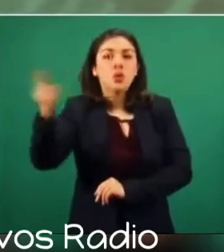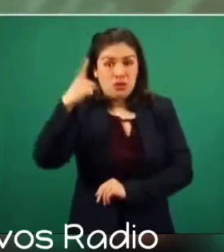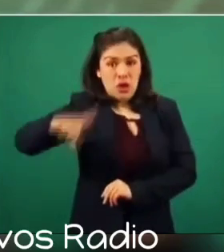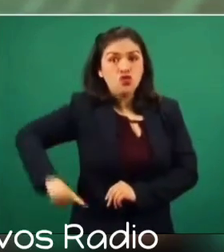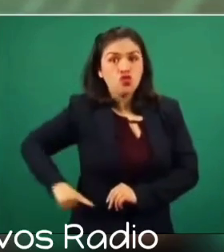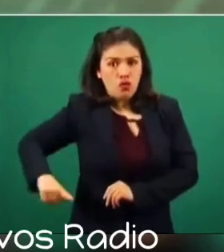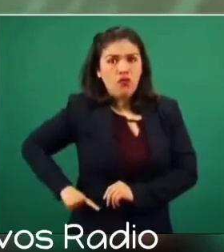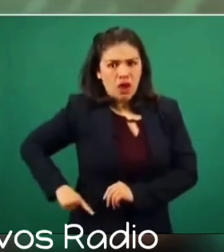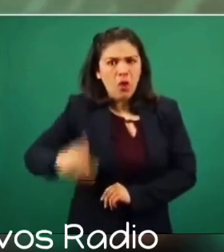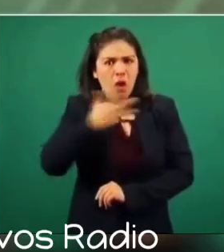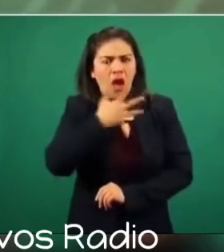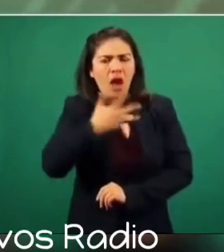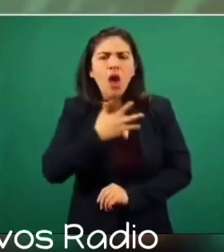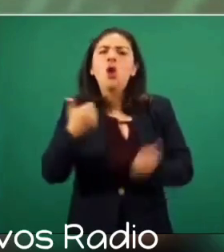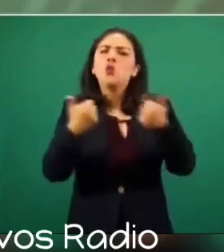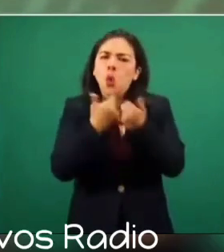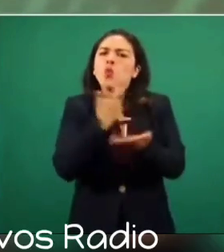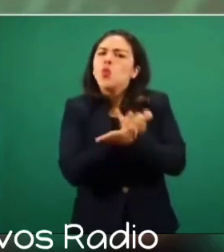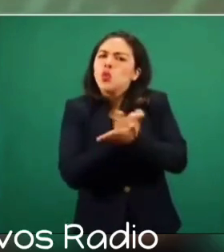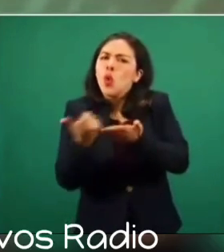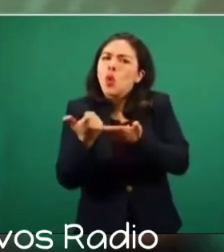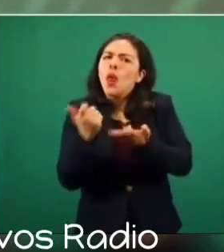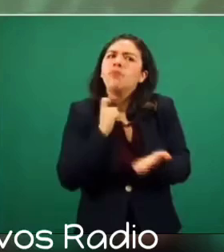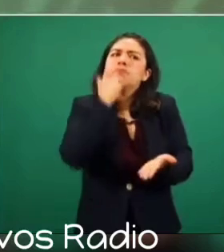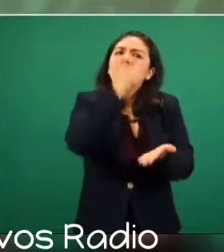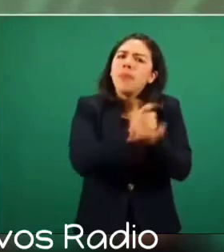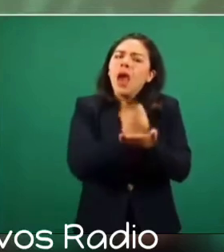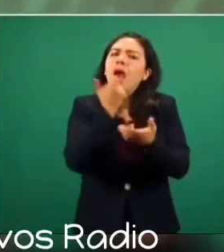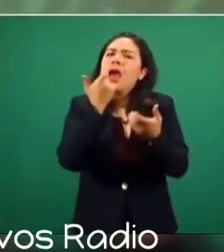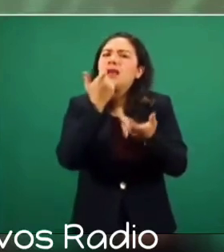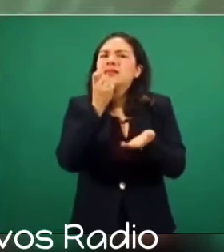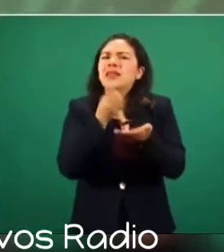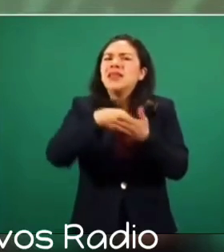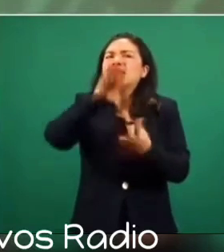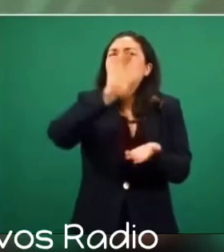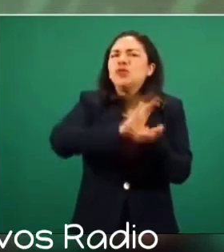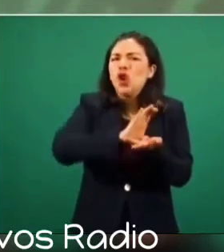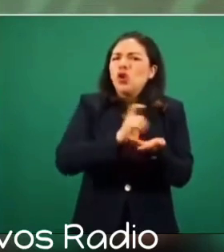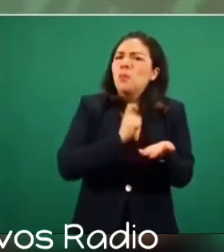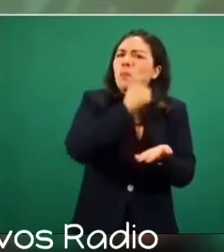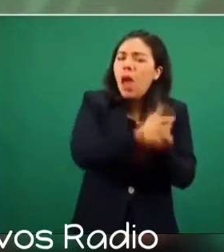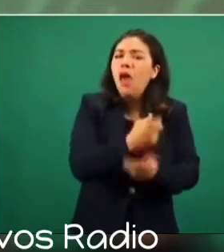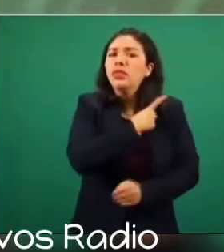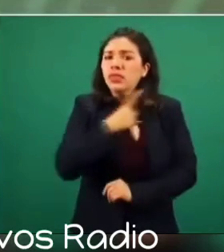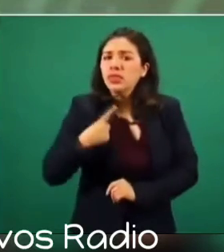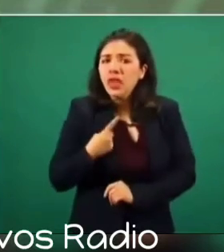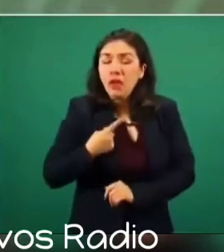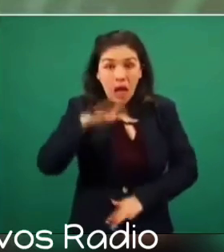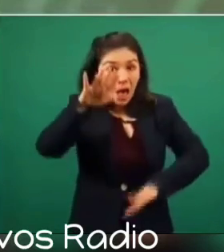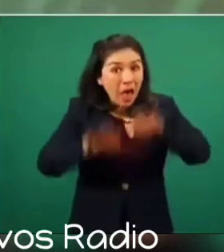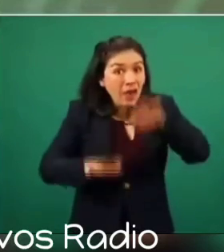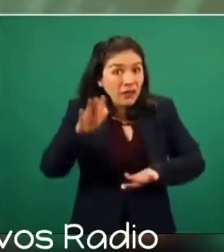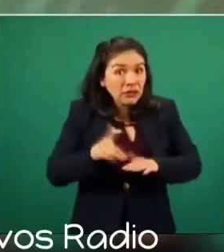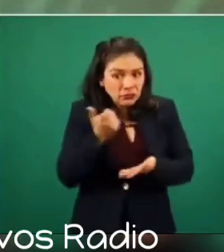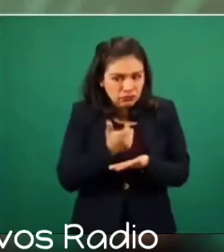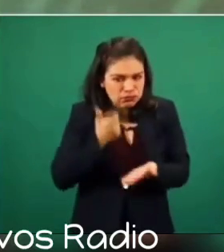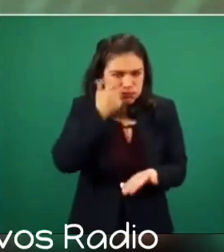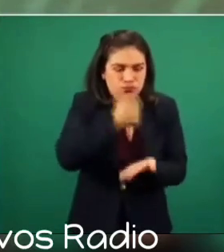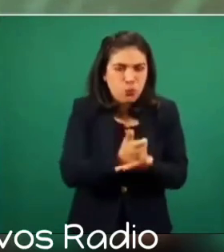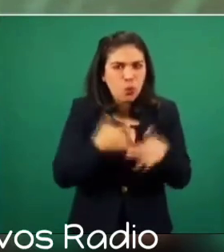públicas se cobran cuotas y a veces son cuotas